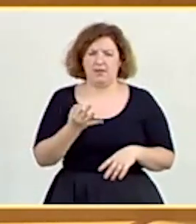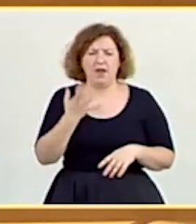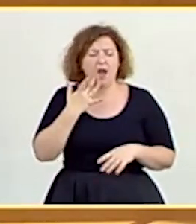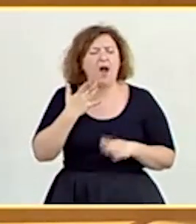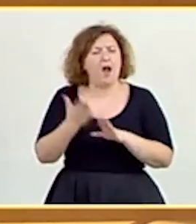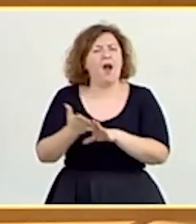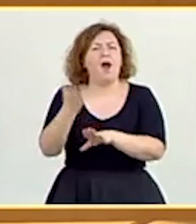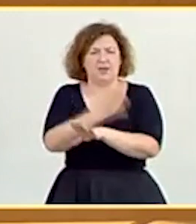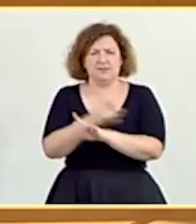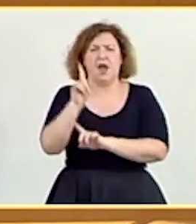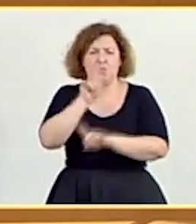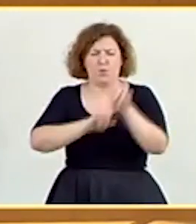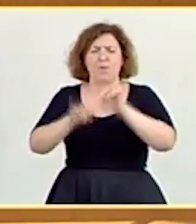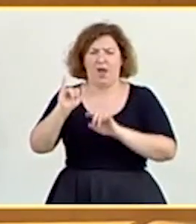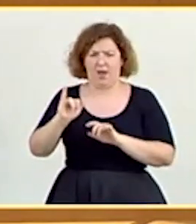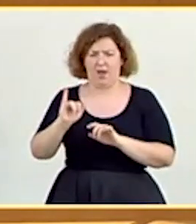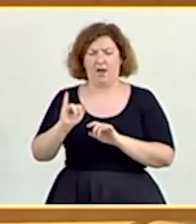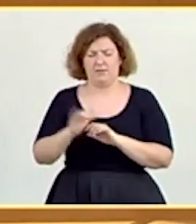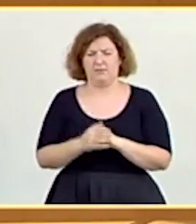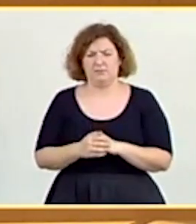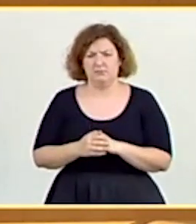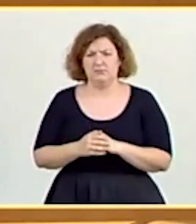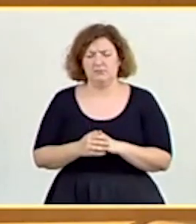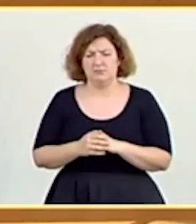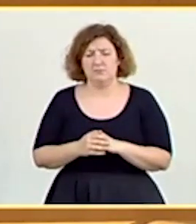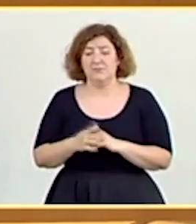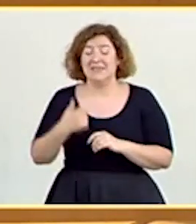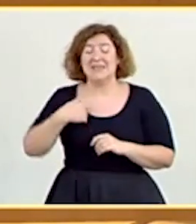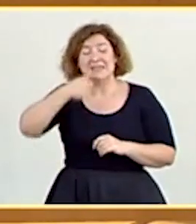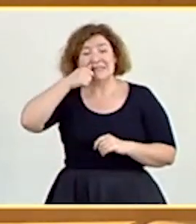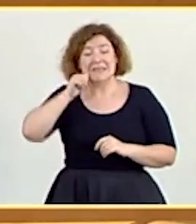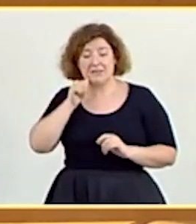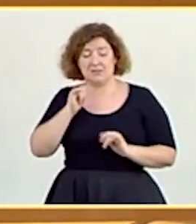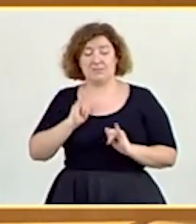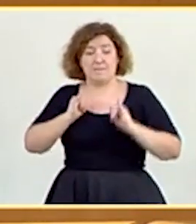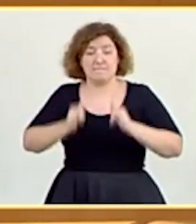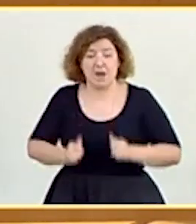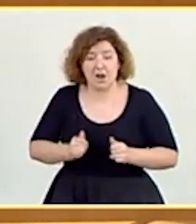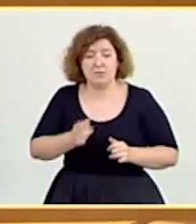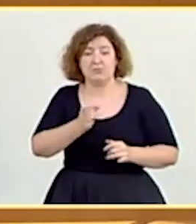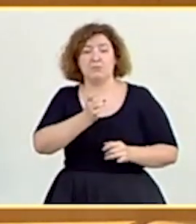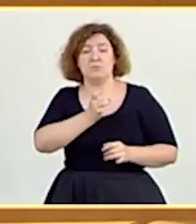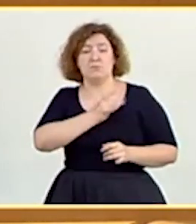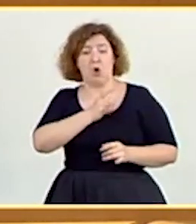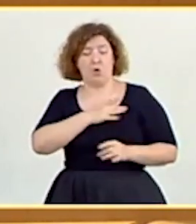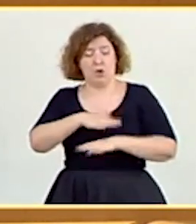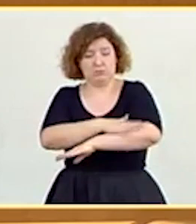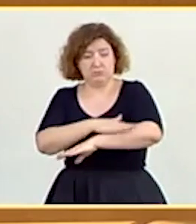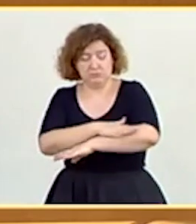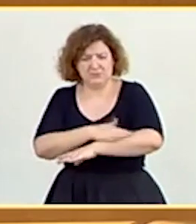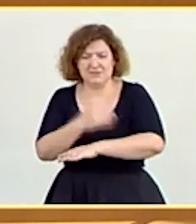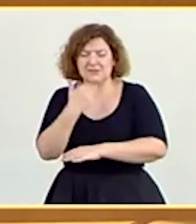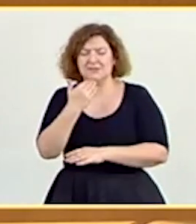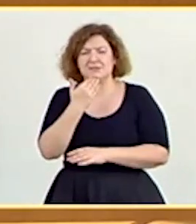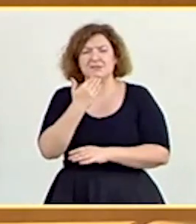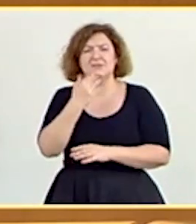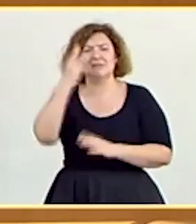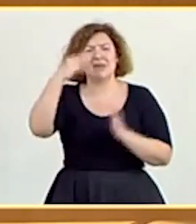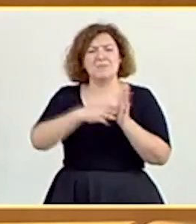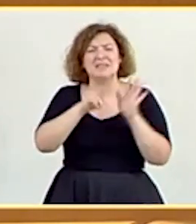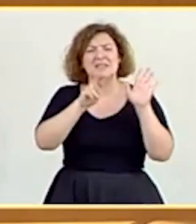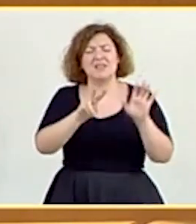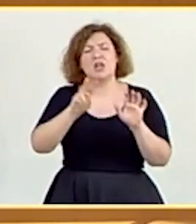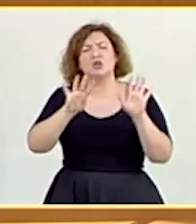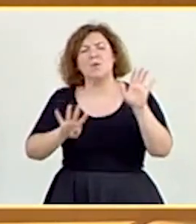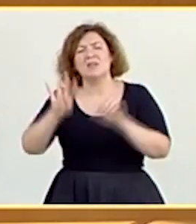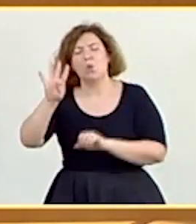antes de esta tormenta. Porque mire, desde que el señor Sánchez llegó a la Moncloa, un total de 6.794 compañías de